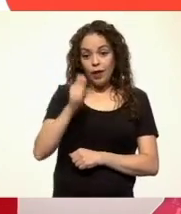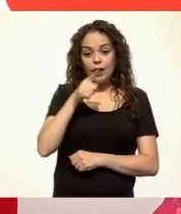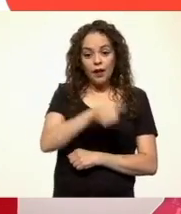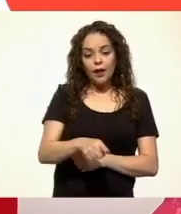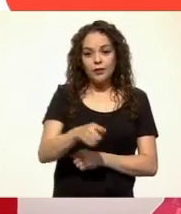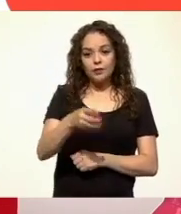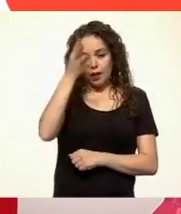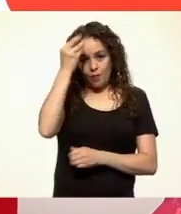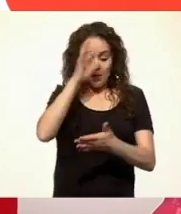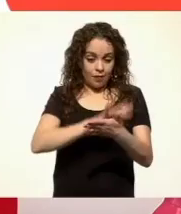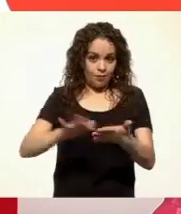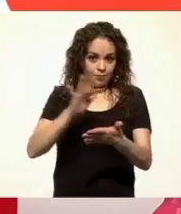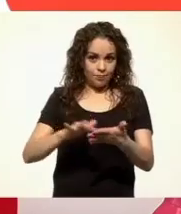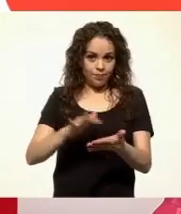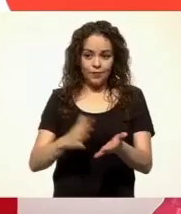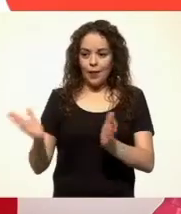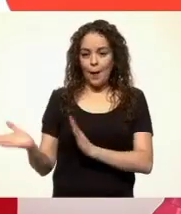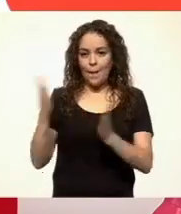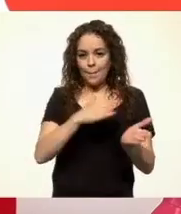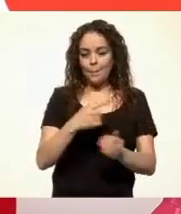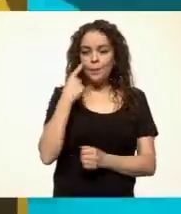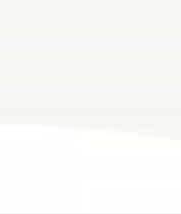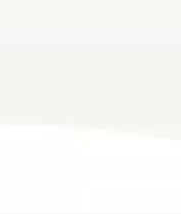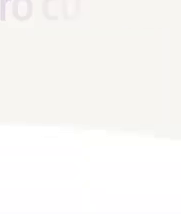te invitamos a disfrutar los siguientes videos.